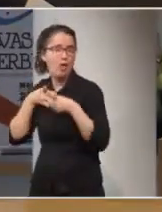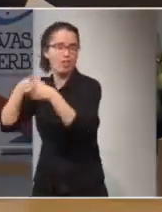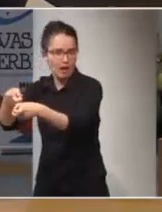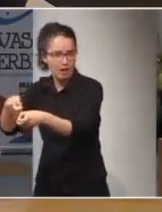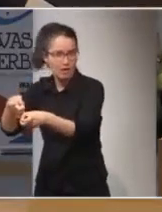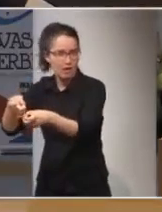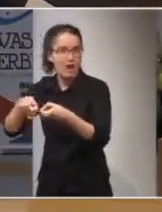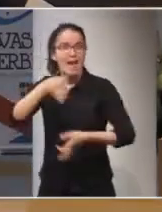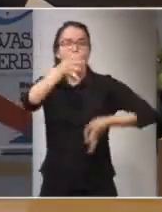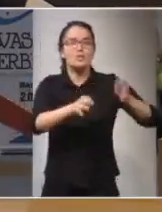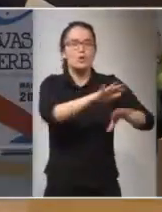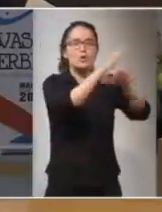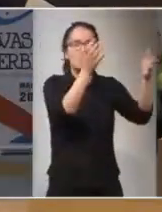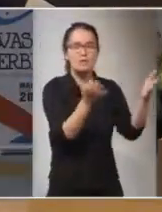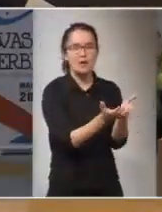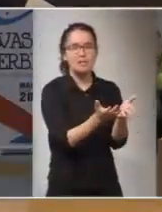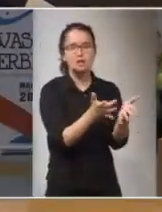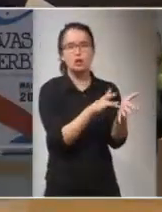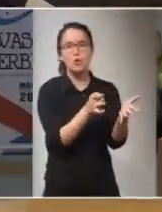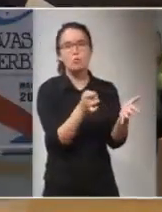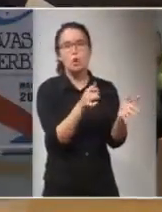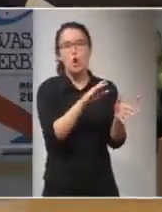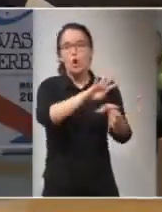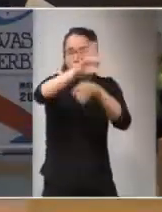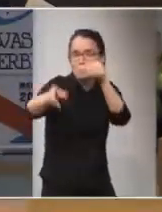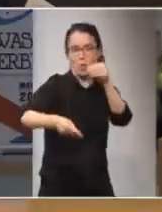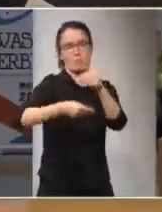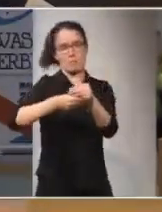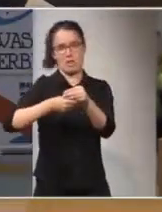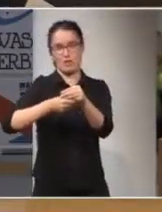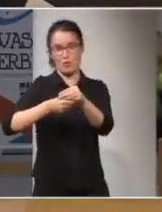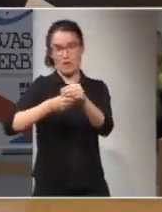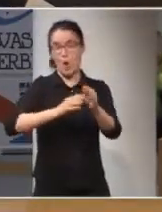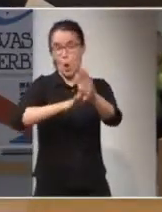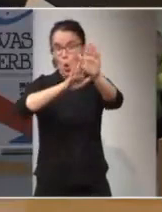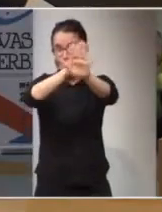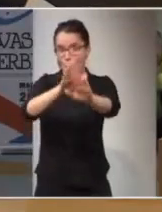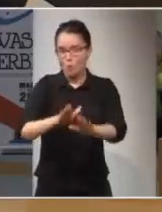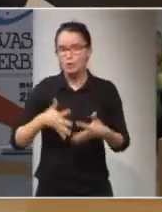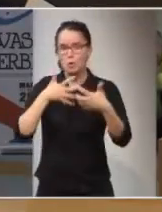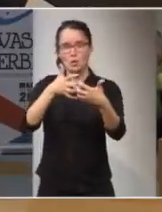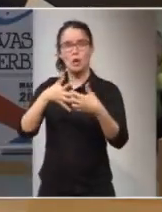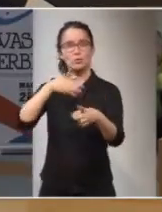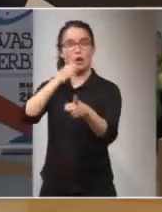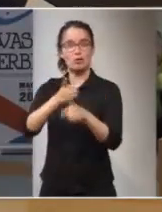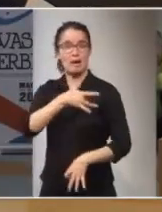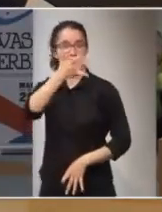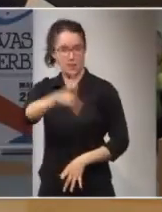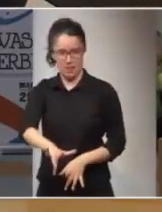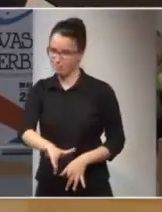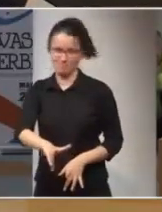universal es precisamente de alguna forma un complemento, es el último reducto de lucha contra la impunidad.